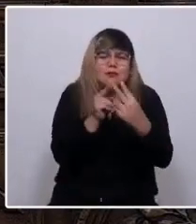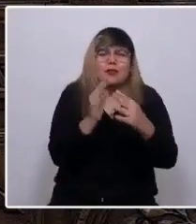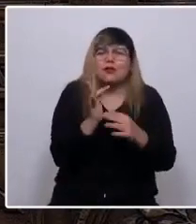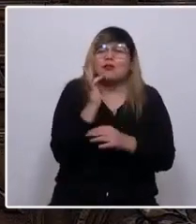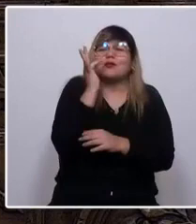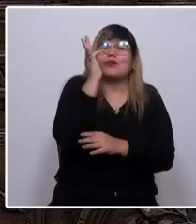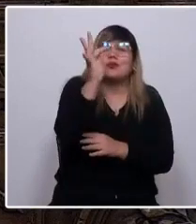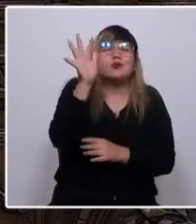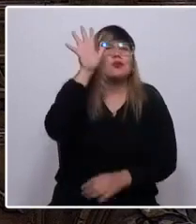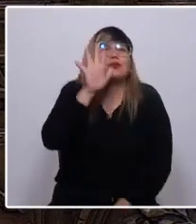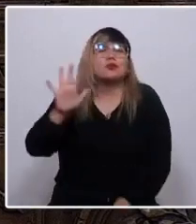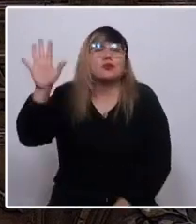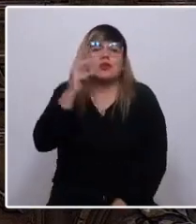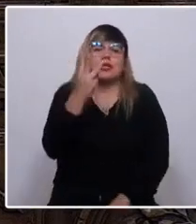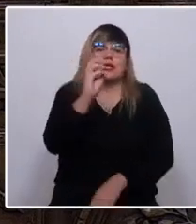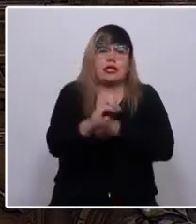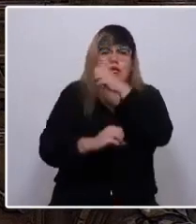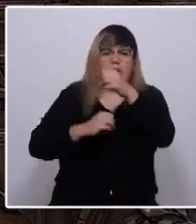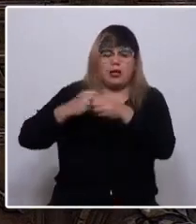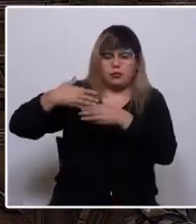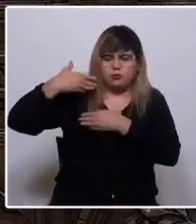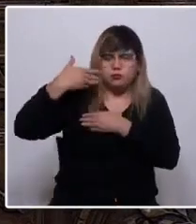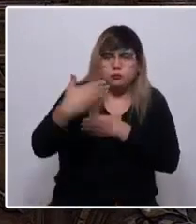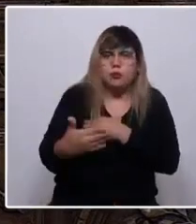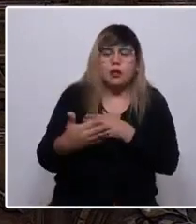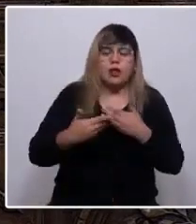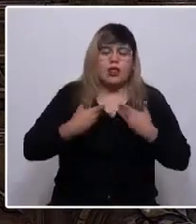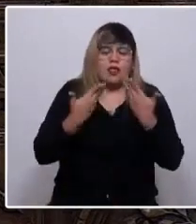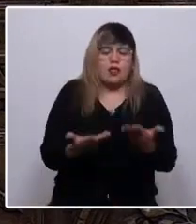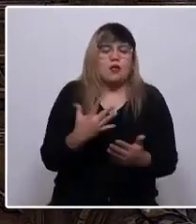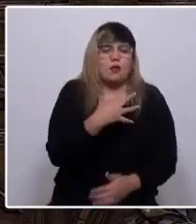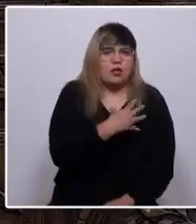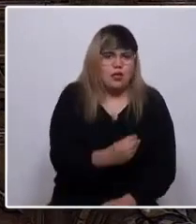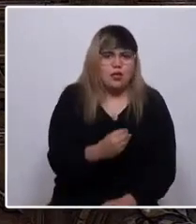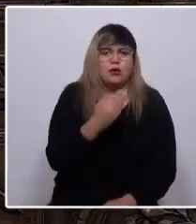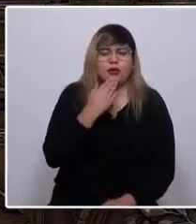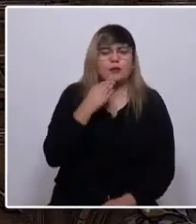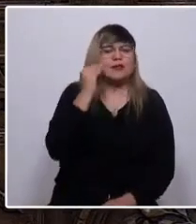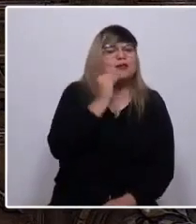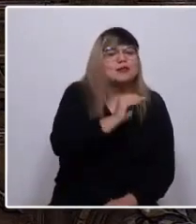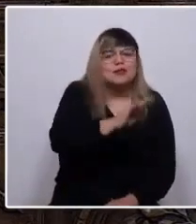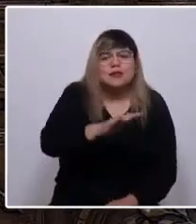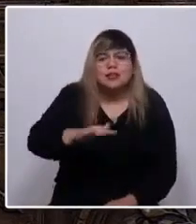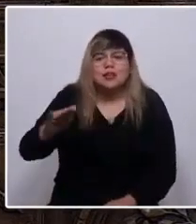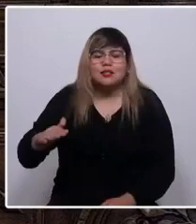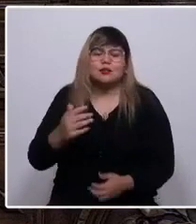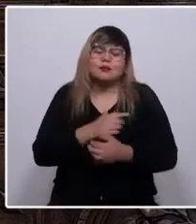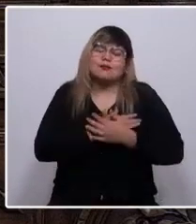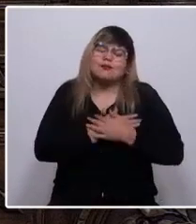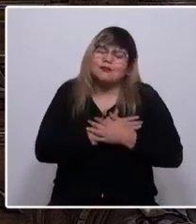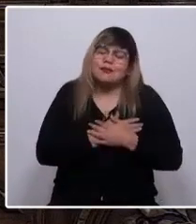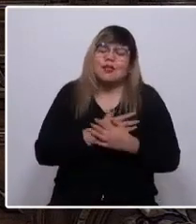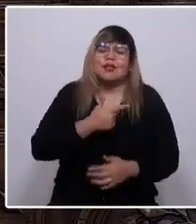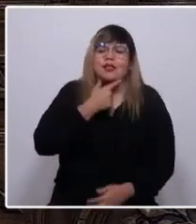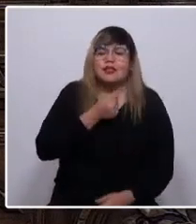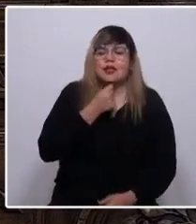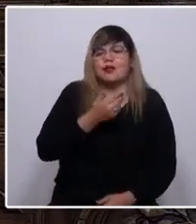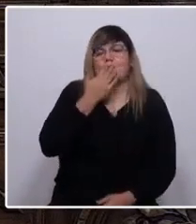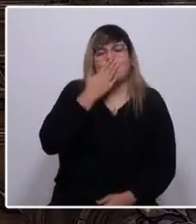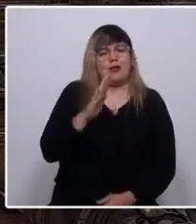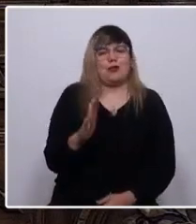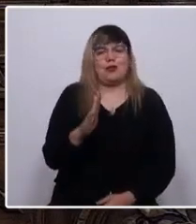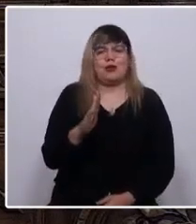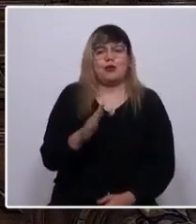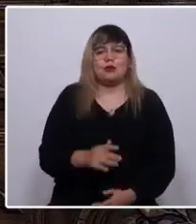el Chile que de los próximos 30 años, que le daremos a nuestros hijos y a nuestros nietos, que de corazón quiero que sea el mejor.